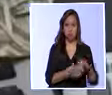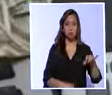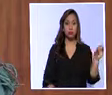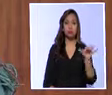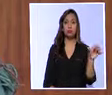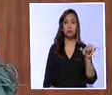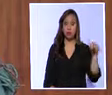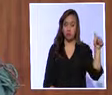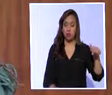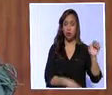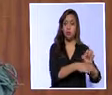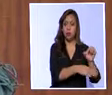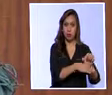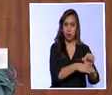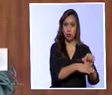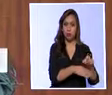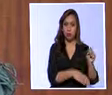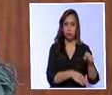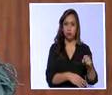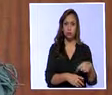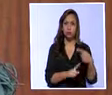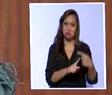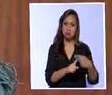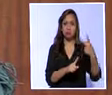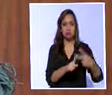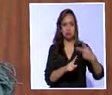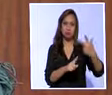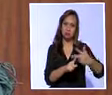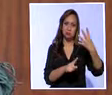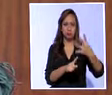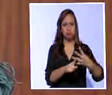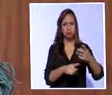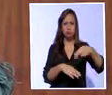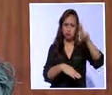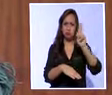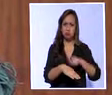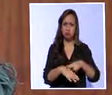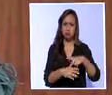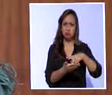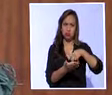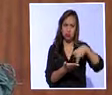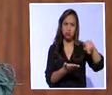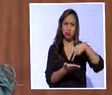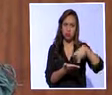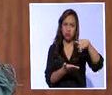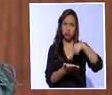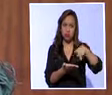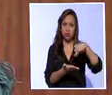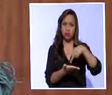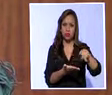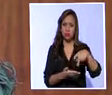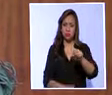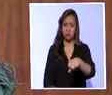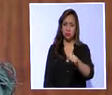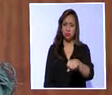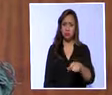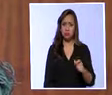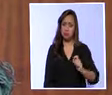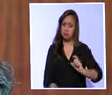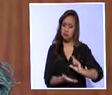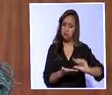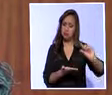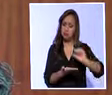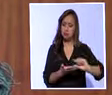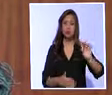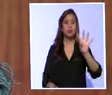Ecuador. Bueno, las primeras cuotas y todo fue, sí lo podíamos, pudimos pagar, hicimos abono esa de